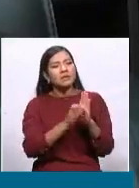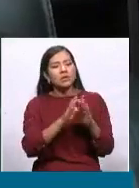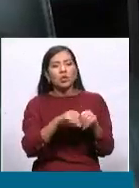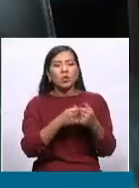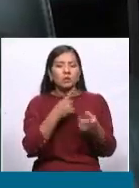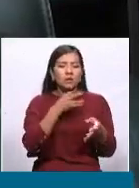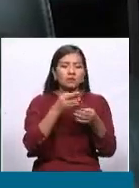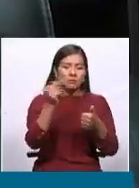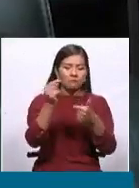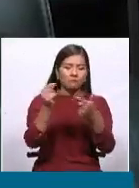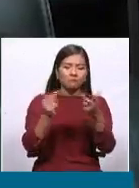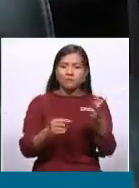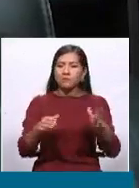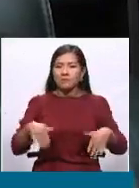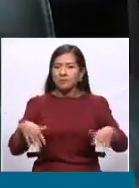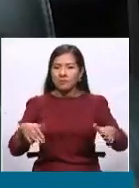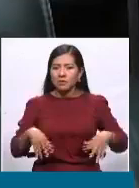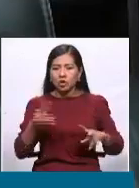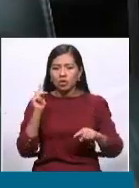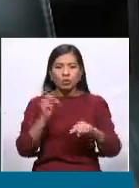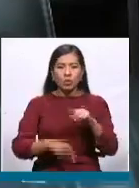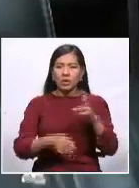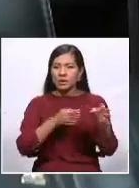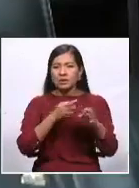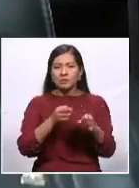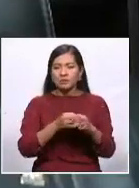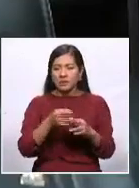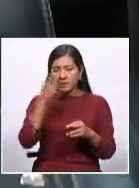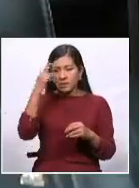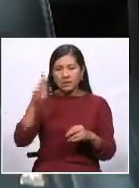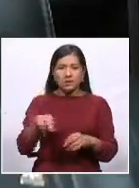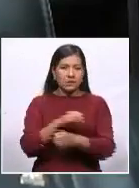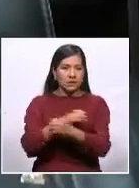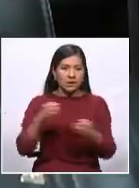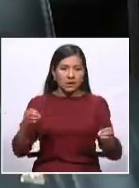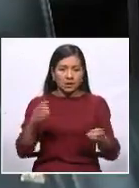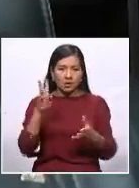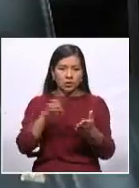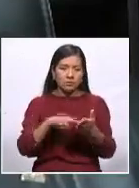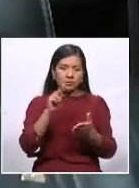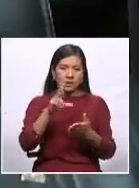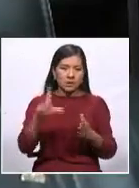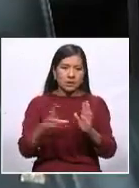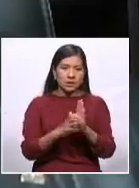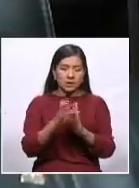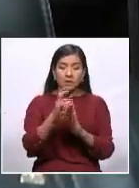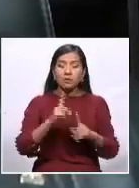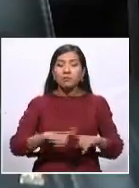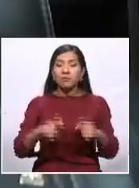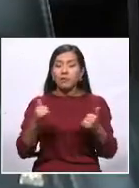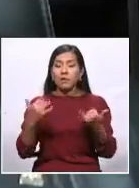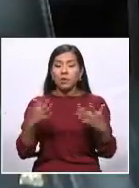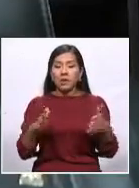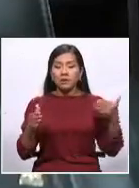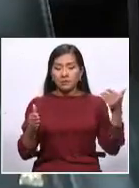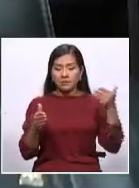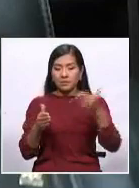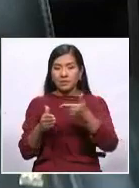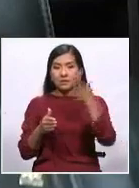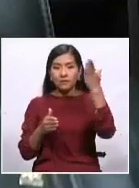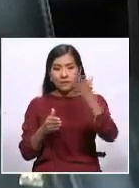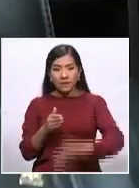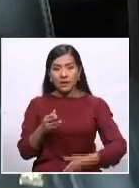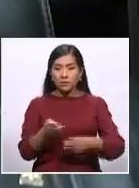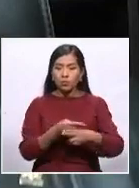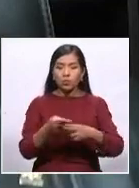tenían los argumentos para justificar que se podía realizar el 2023. Estamos finalizando o entramos a la recta final del mes de